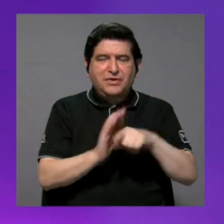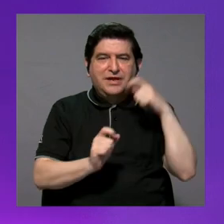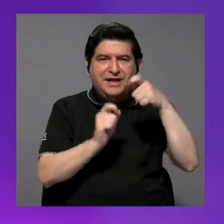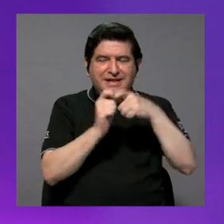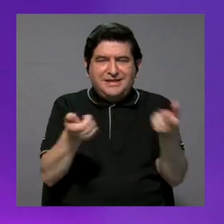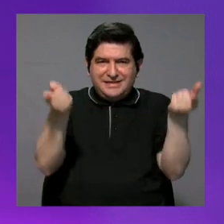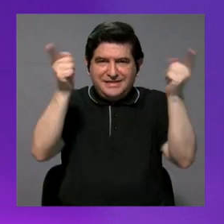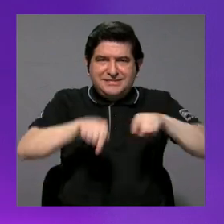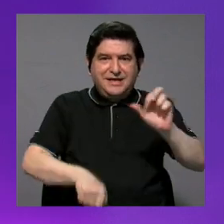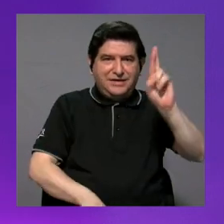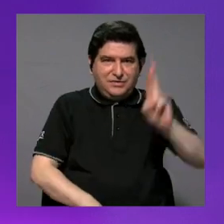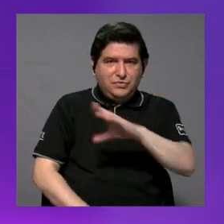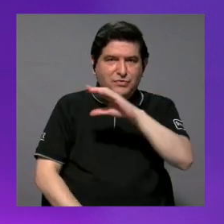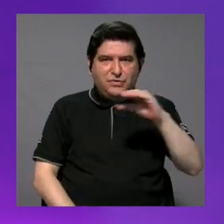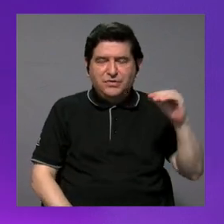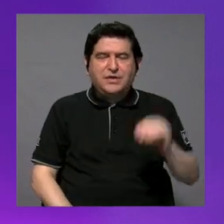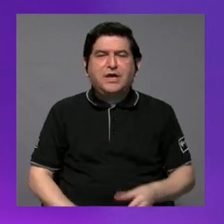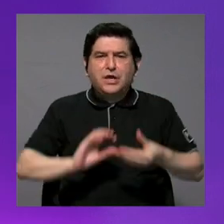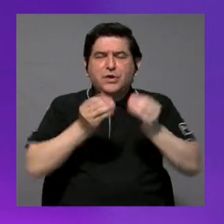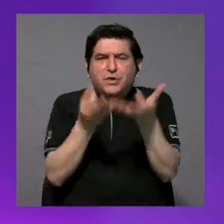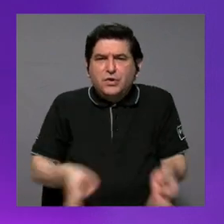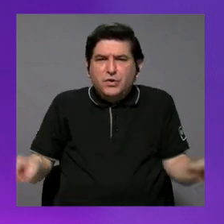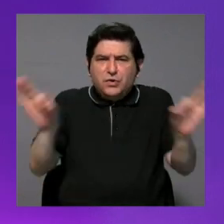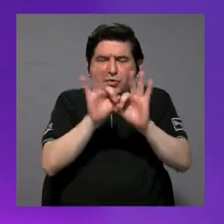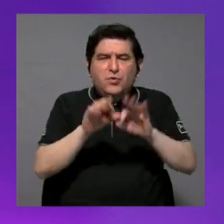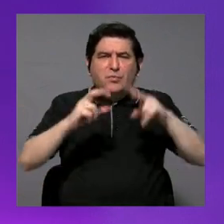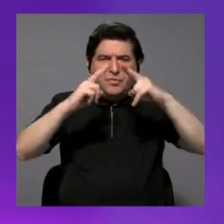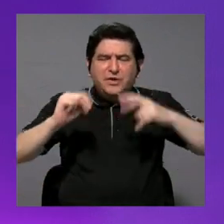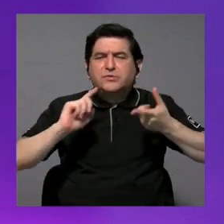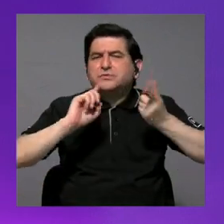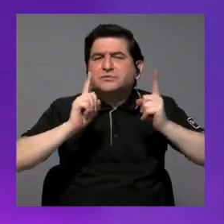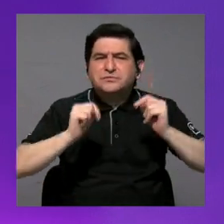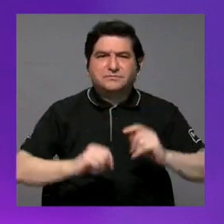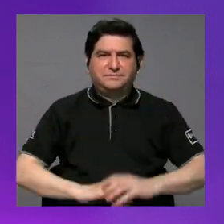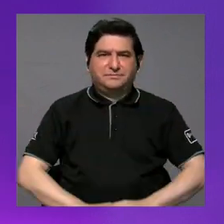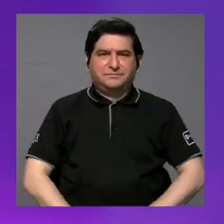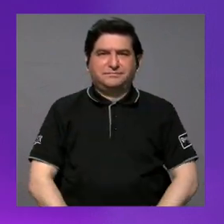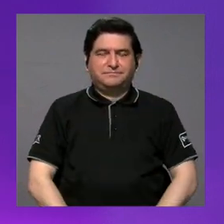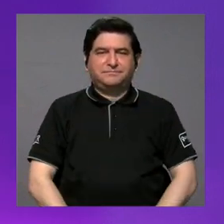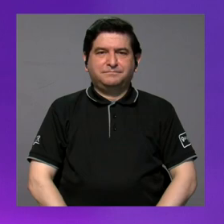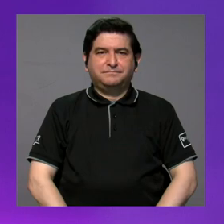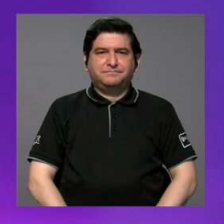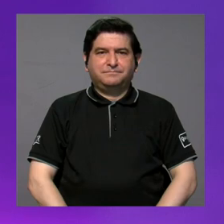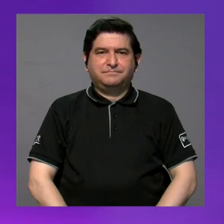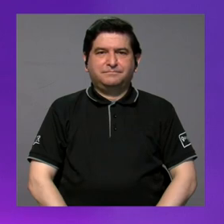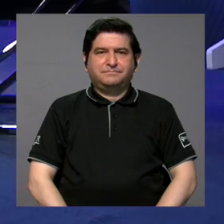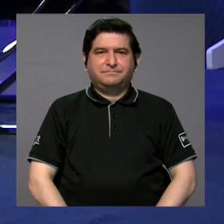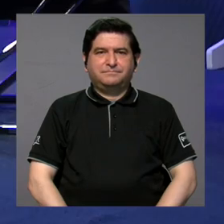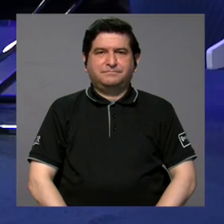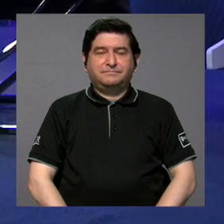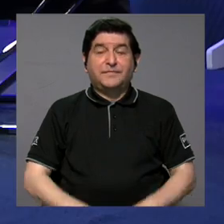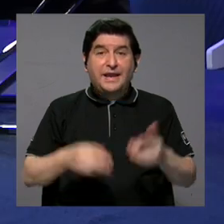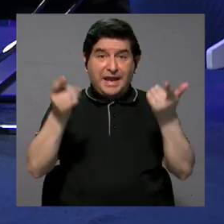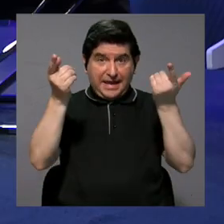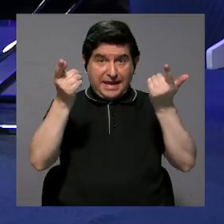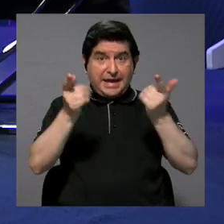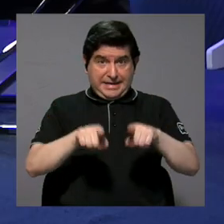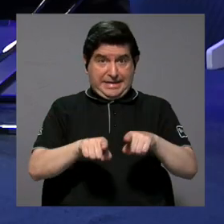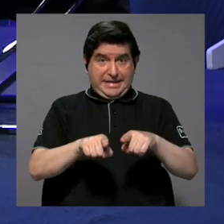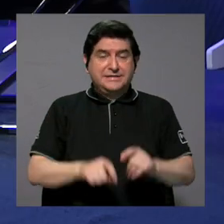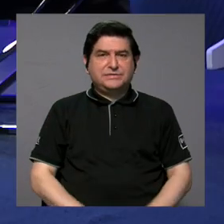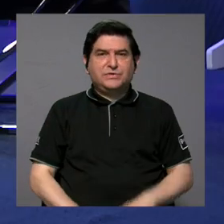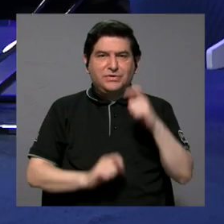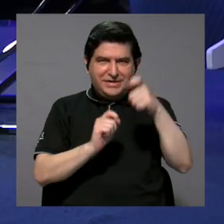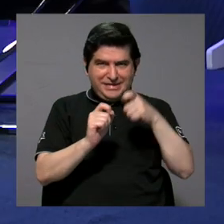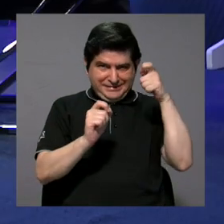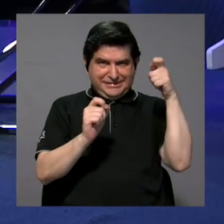específico en Costa Rica y cuáles son algunas cifras importantes que tenemos que considerar? Bueno, el caso claramente, digamos, en términos de